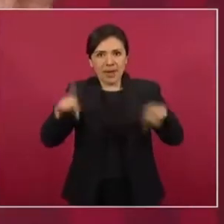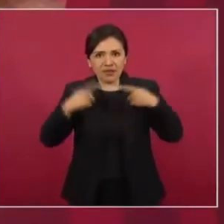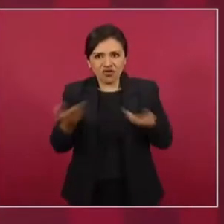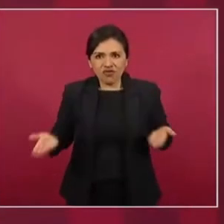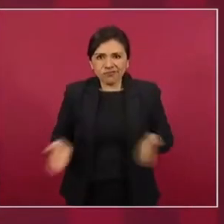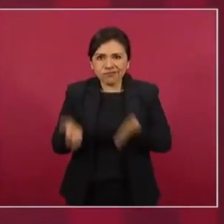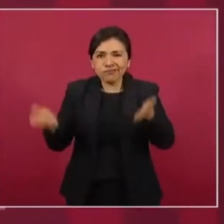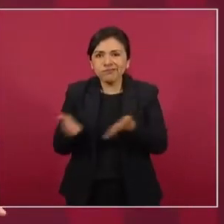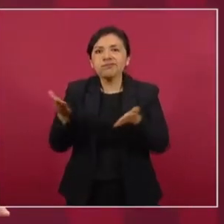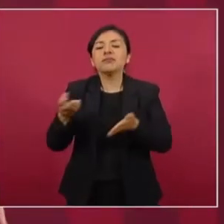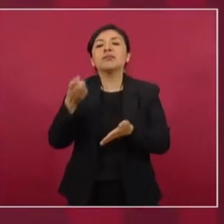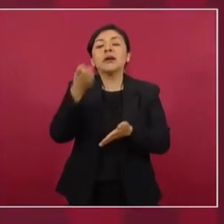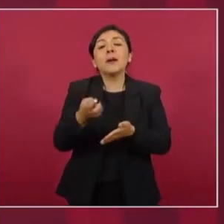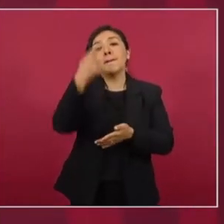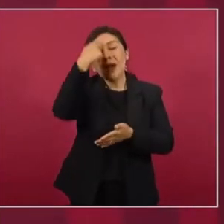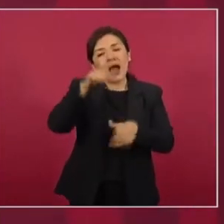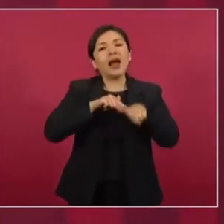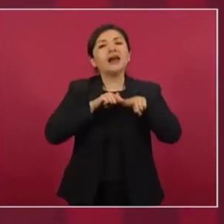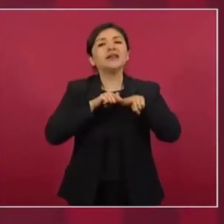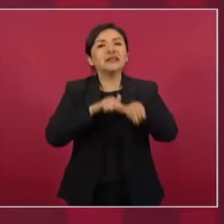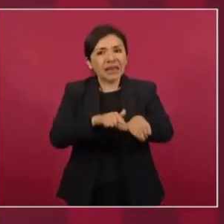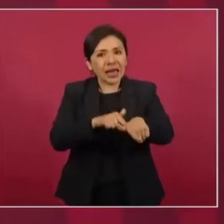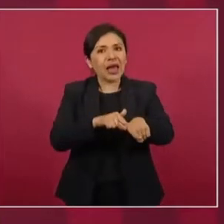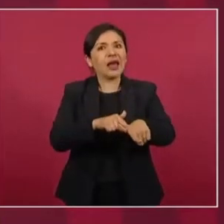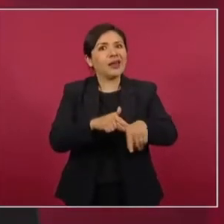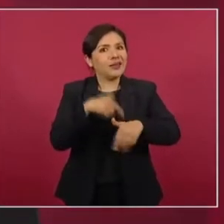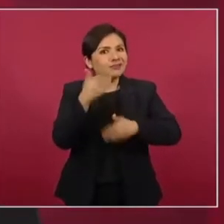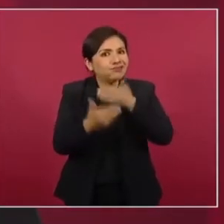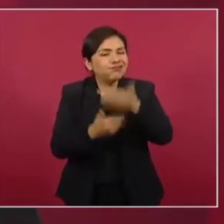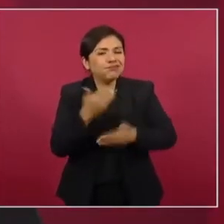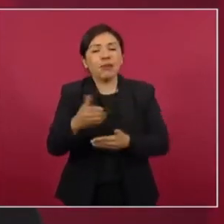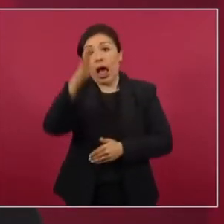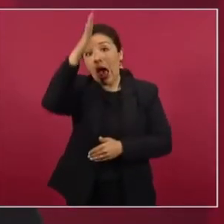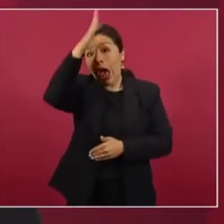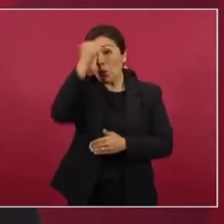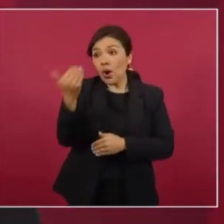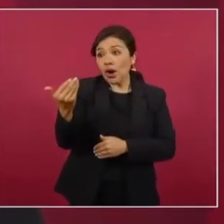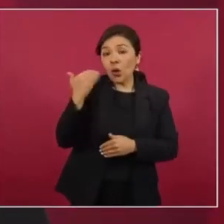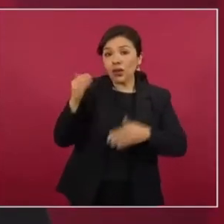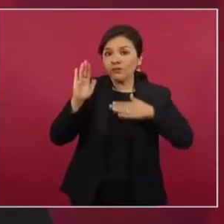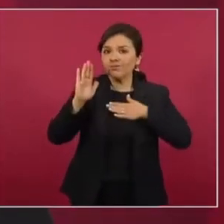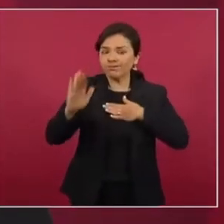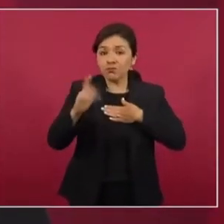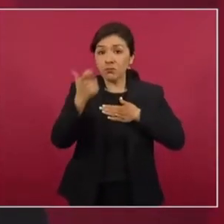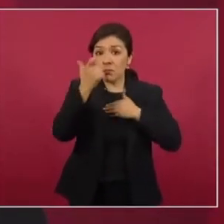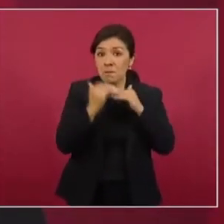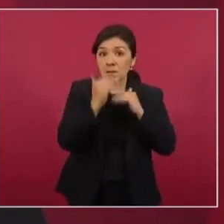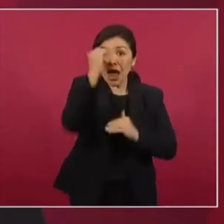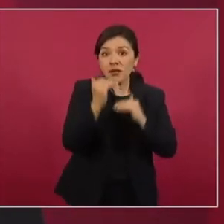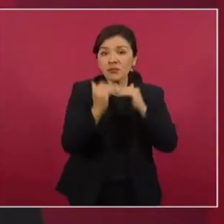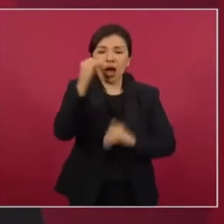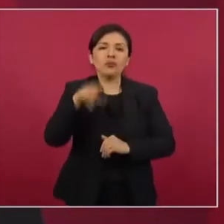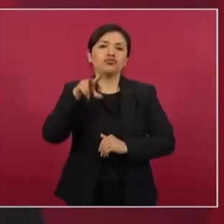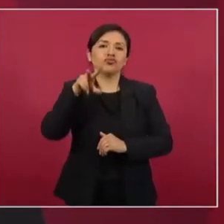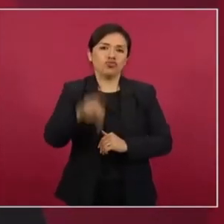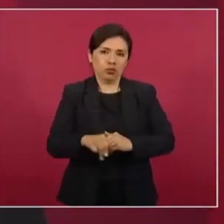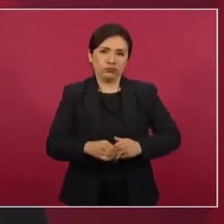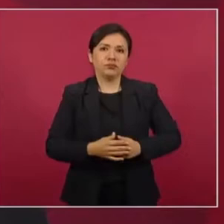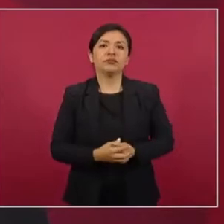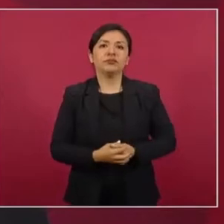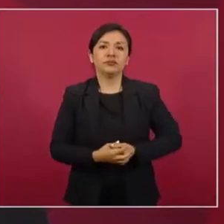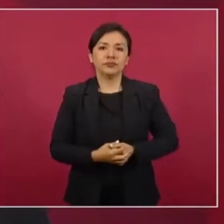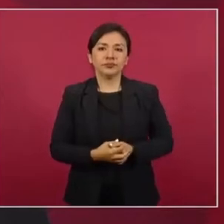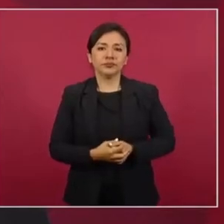mantener el compromiso de no aumentar el precio